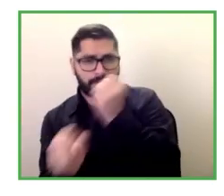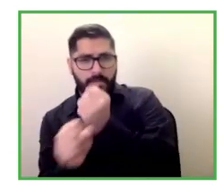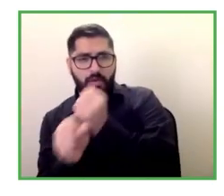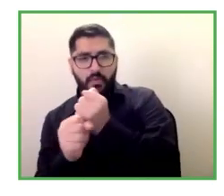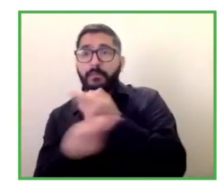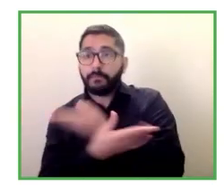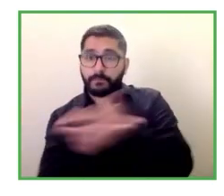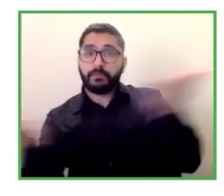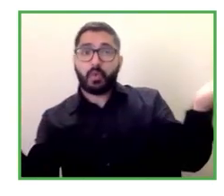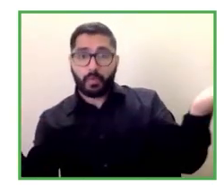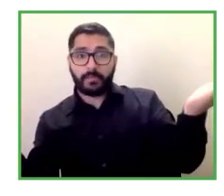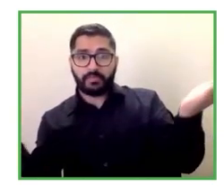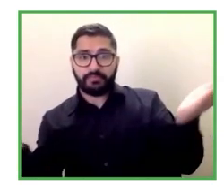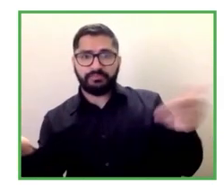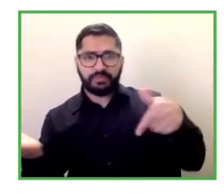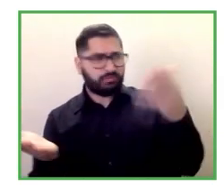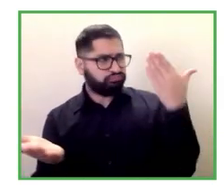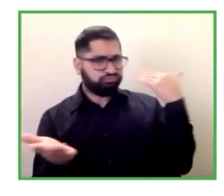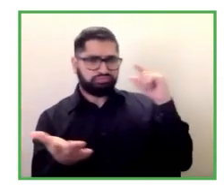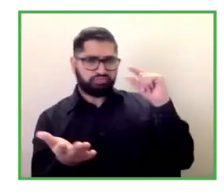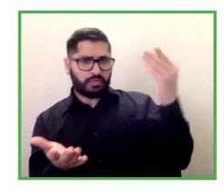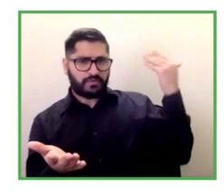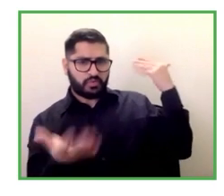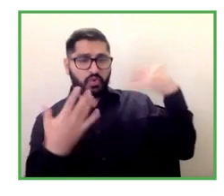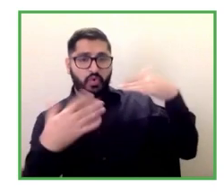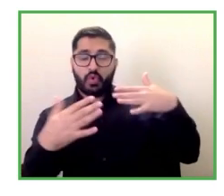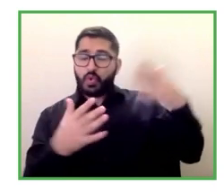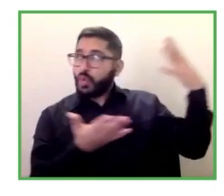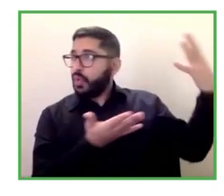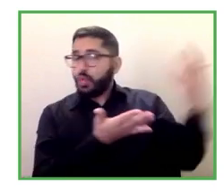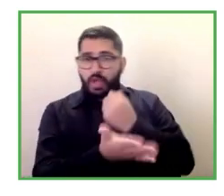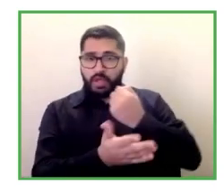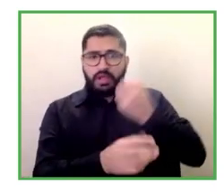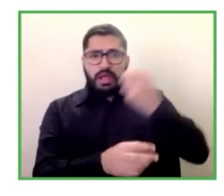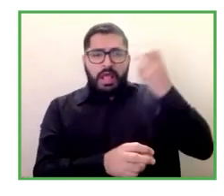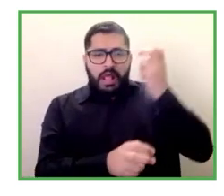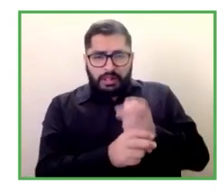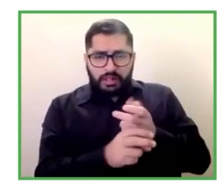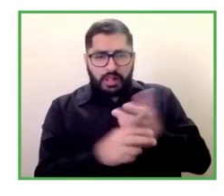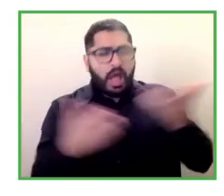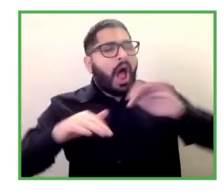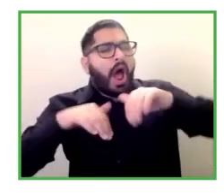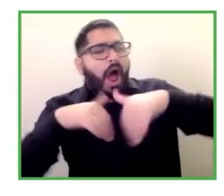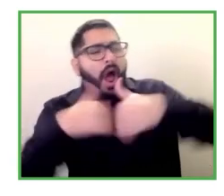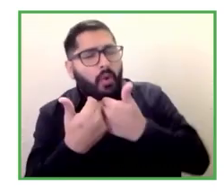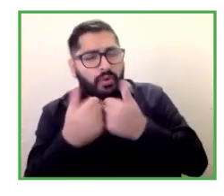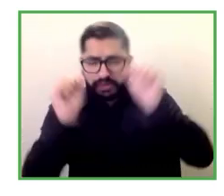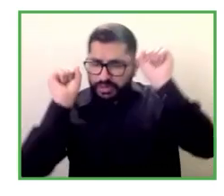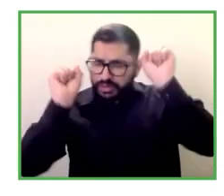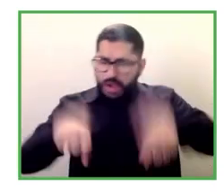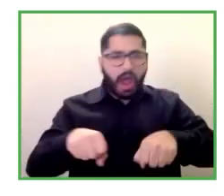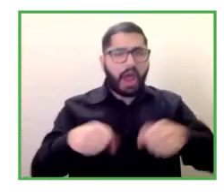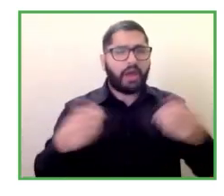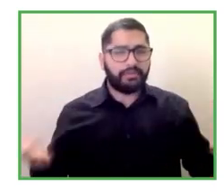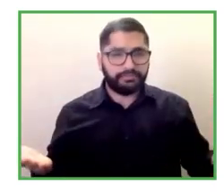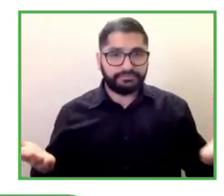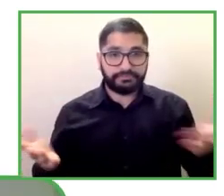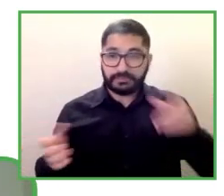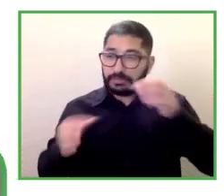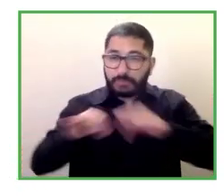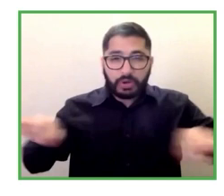reflexiones sobre cómo se afrontará más o menos ese reto tan importante para la inclusión de las personas con discapacidad intelectual en el empleo público